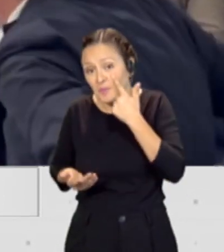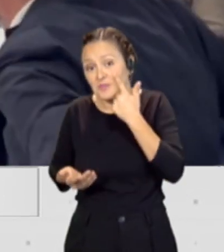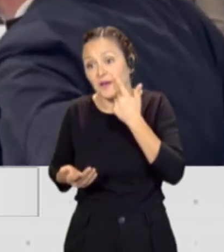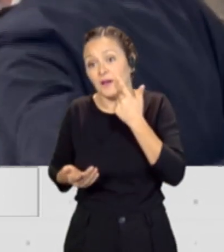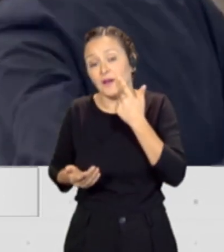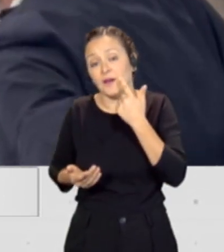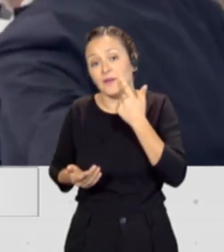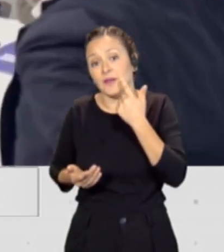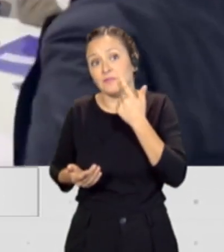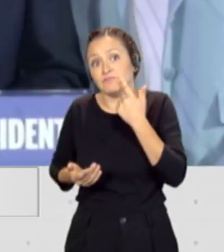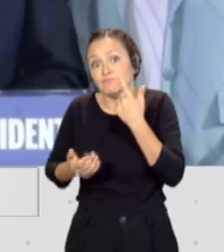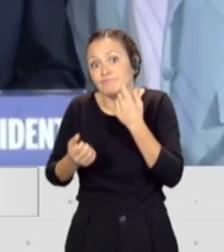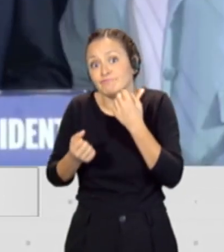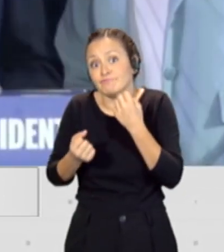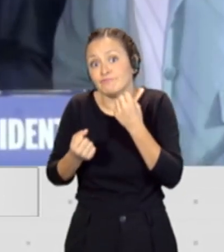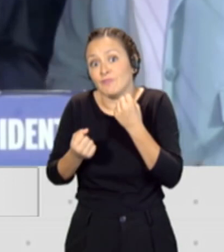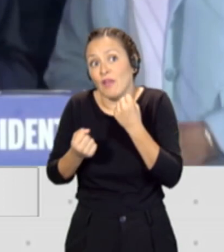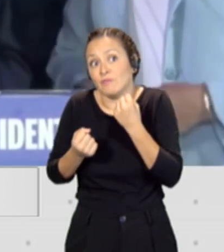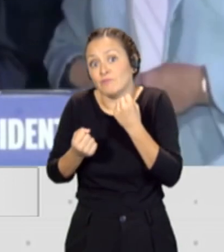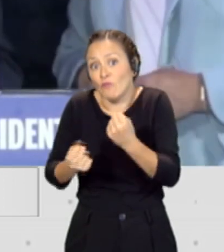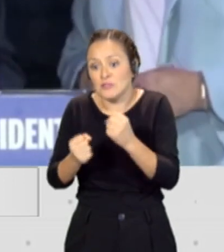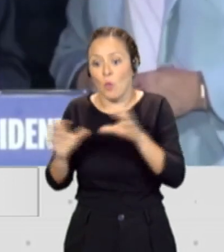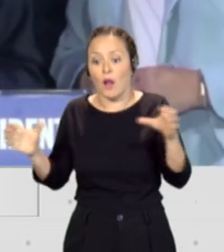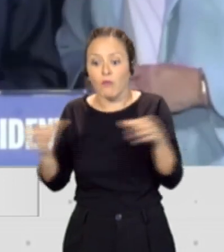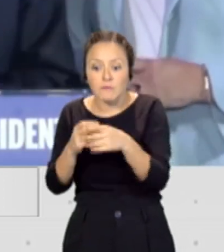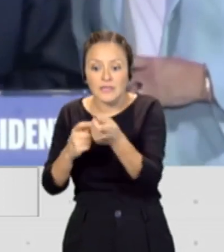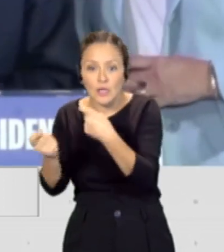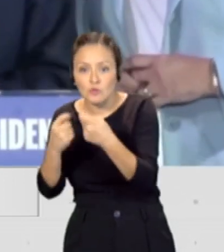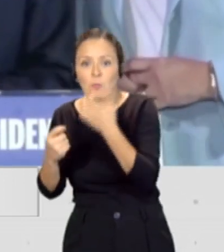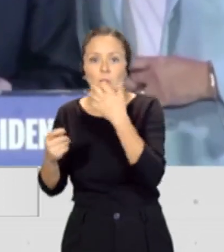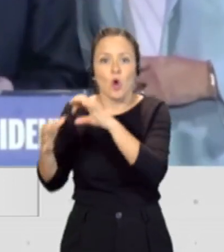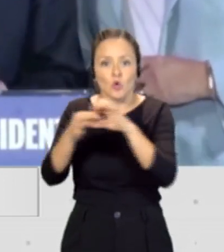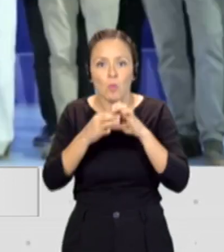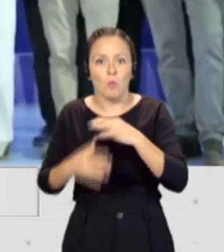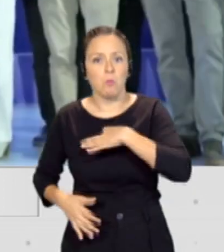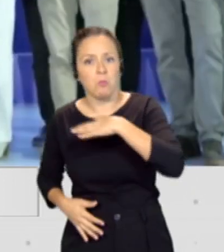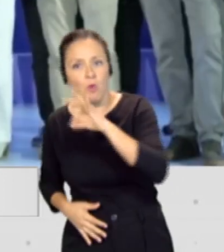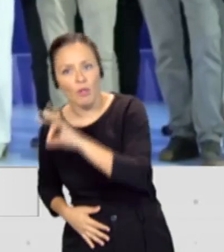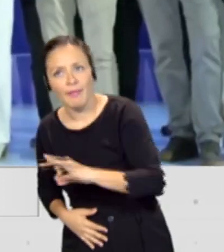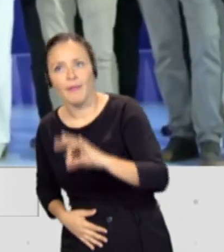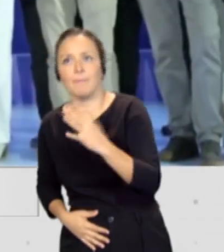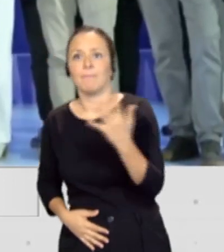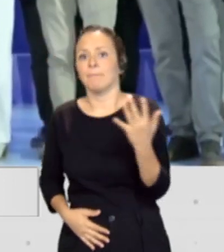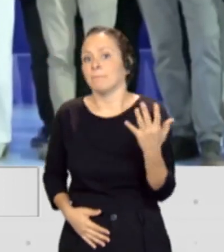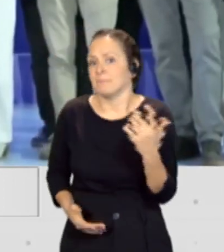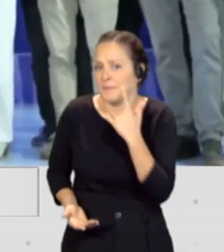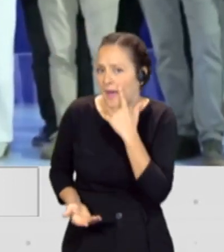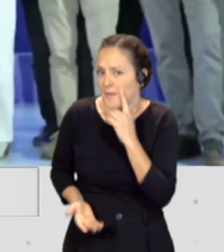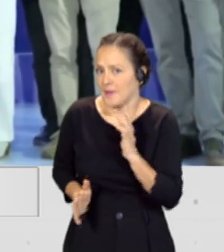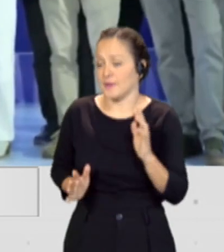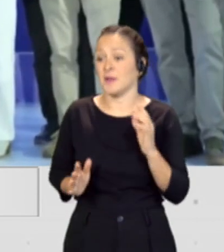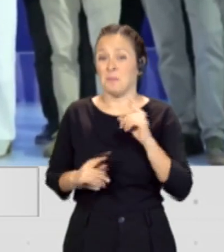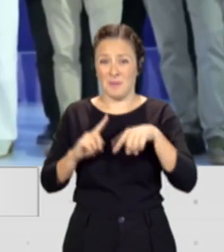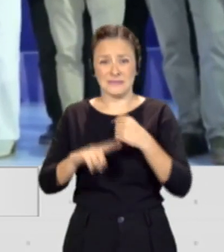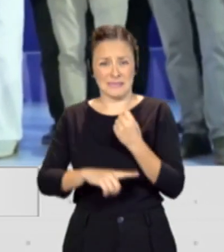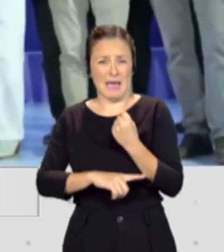fuerza que pueda tener partidos como en la negociación. Como pueda ser Común Podem, como pueda ser ese apoyo que en algún caso